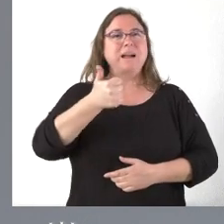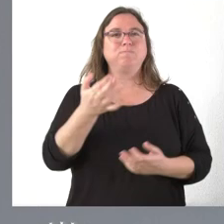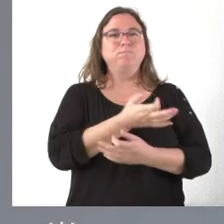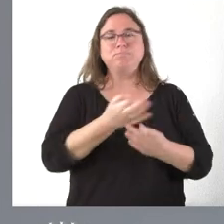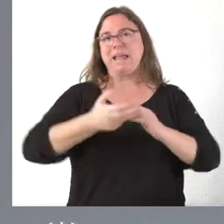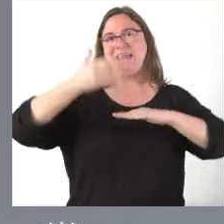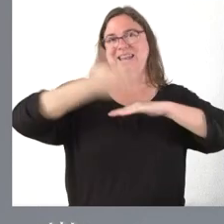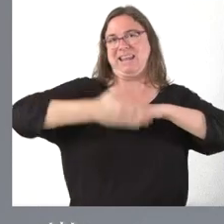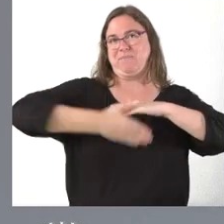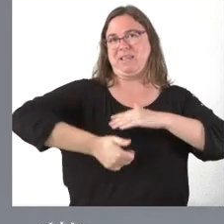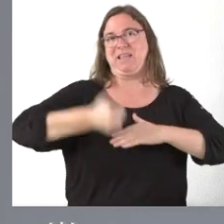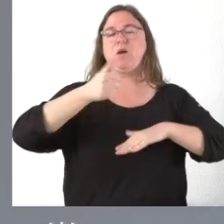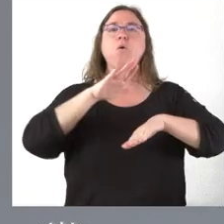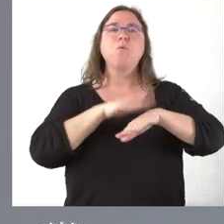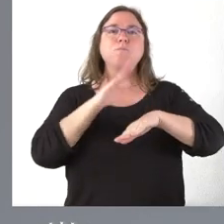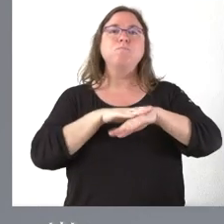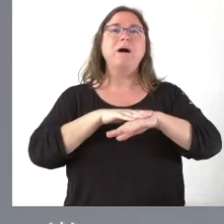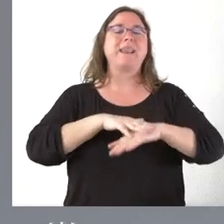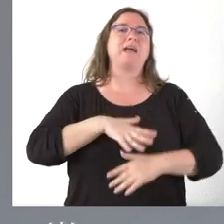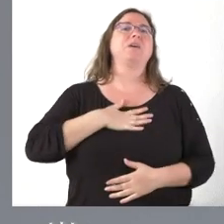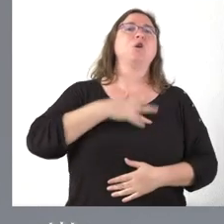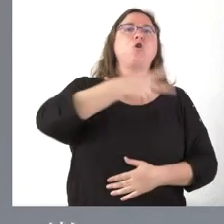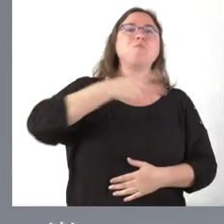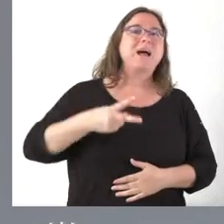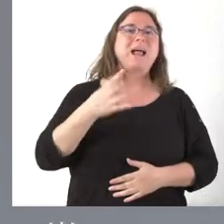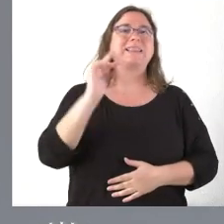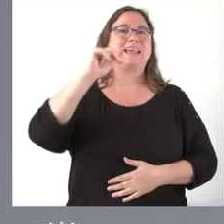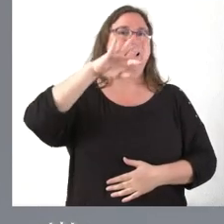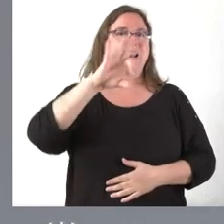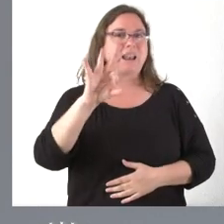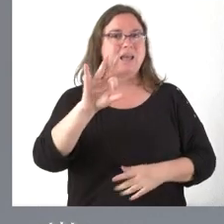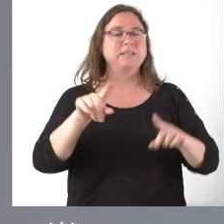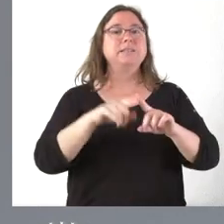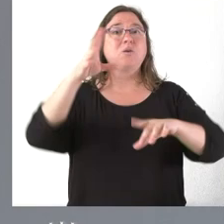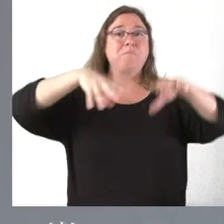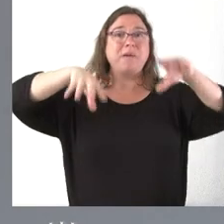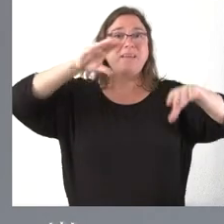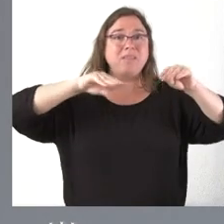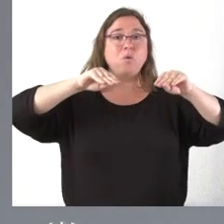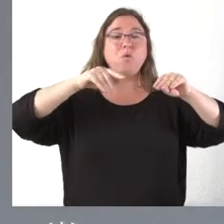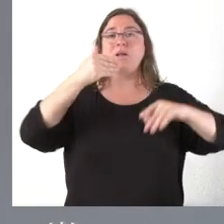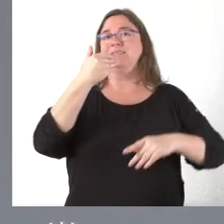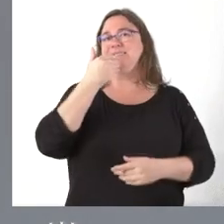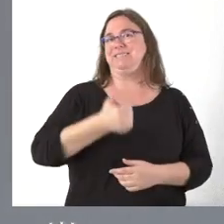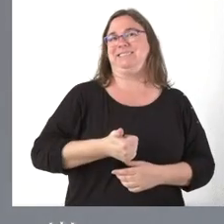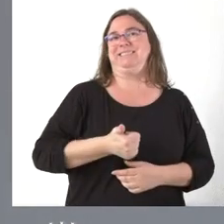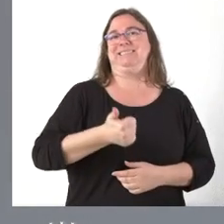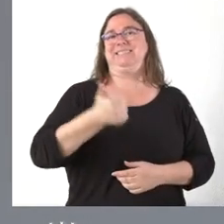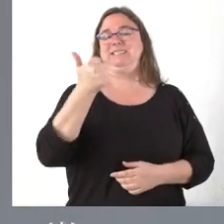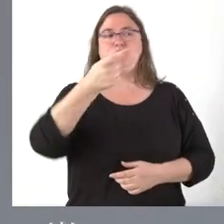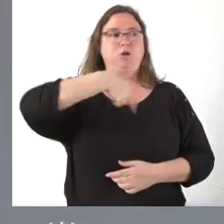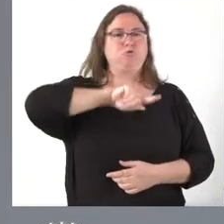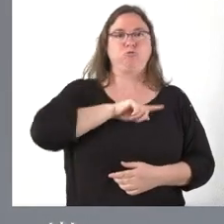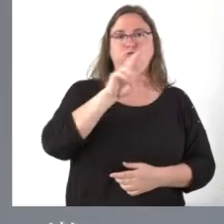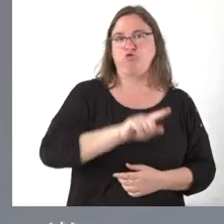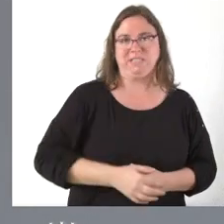limitado de hambrona, de numancia, de tiermes, de las médulas del que tenemos nosotros.